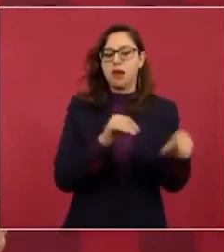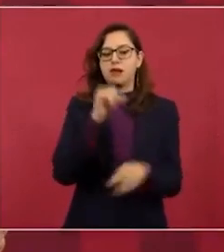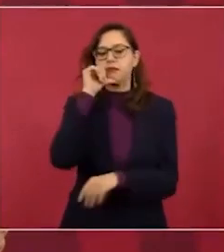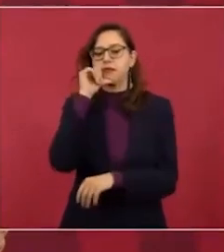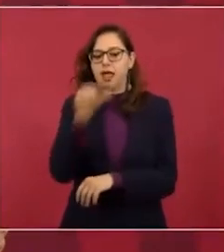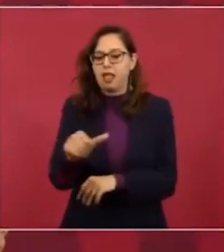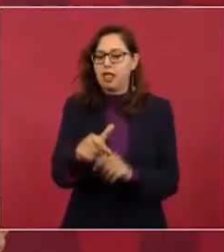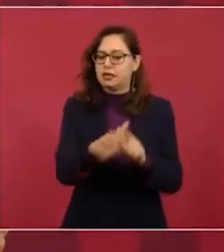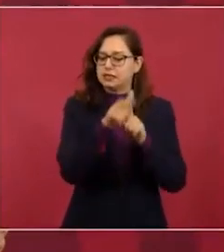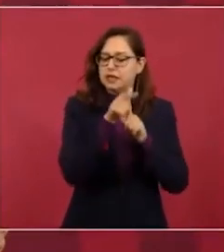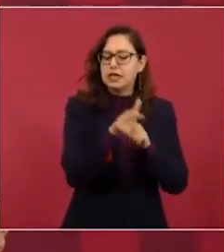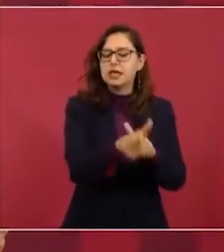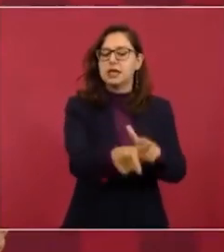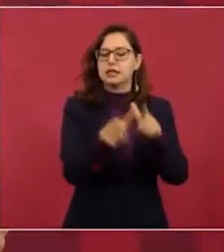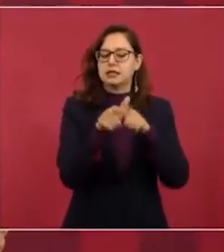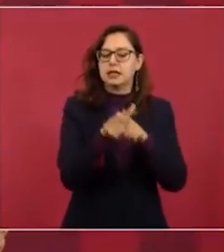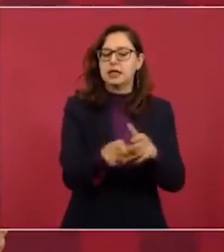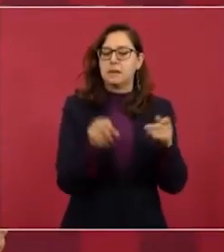igual.